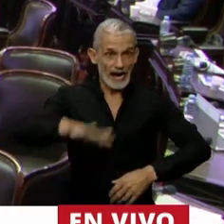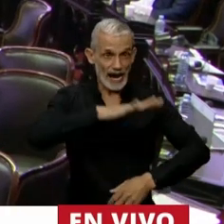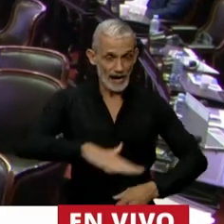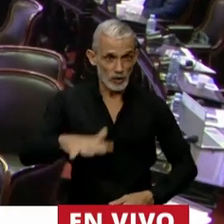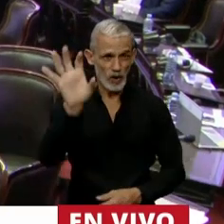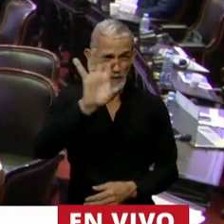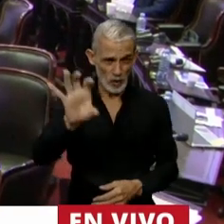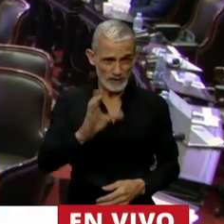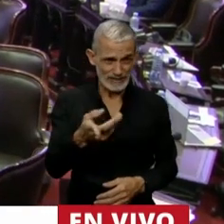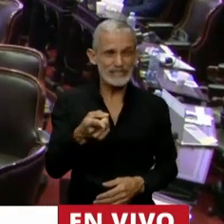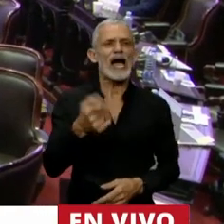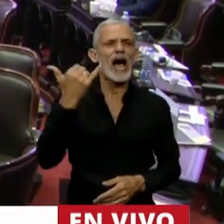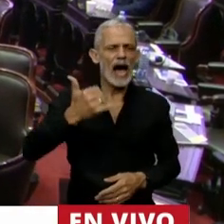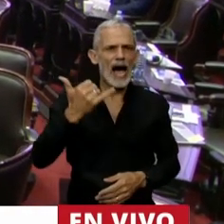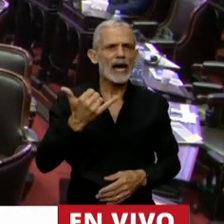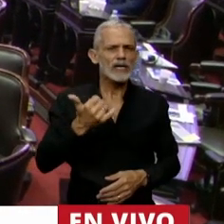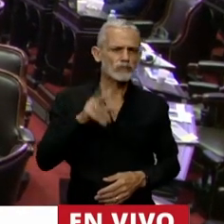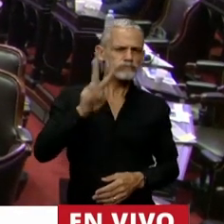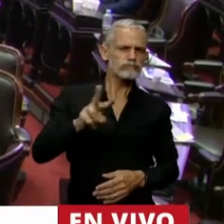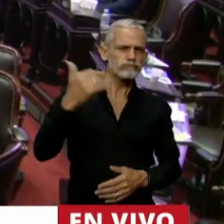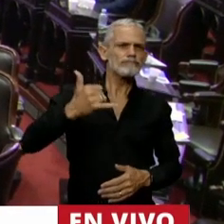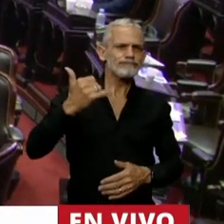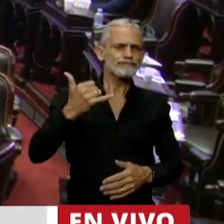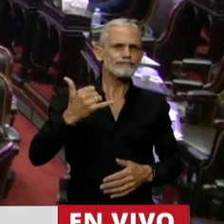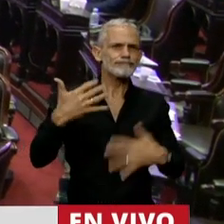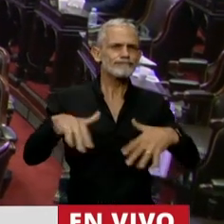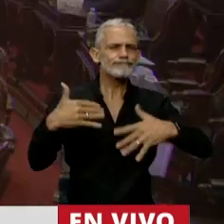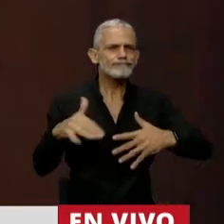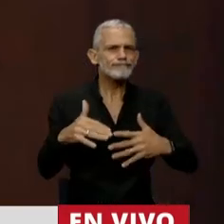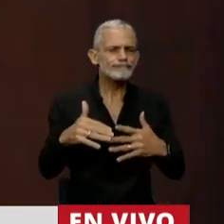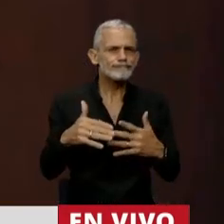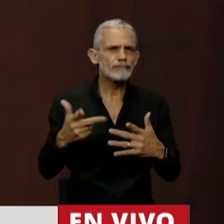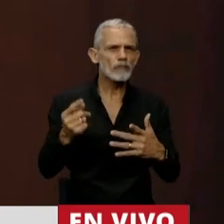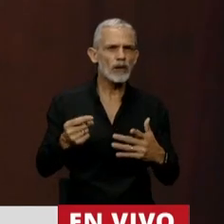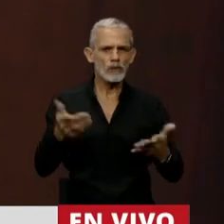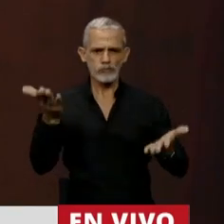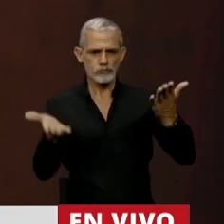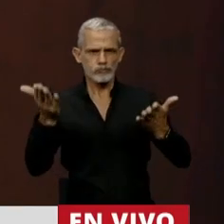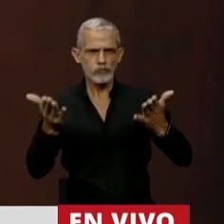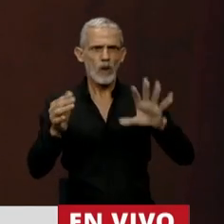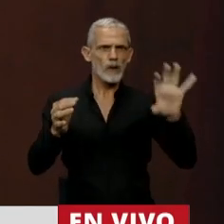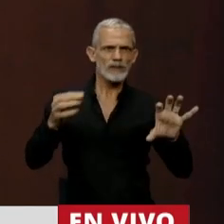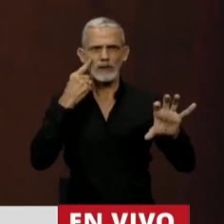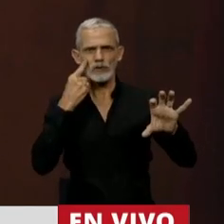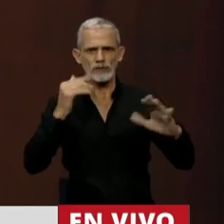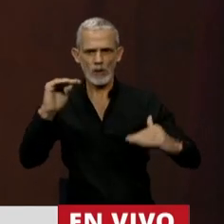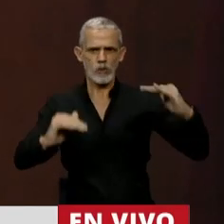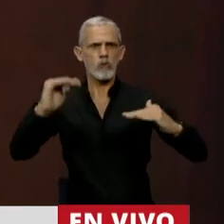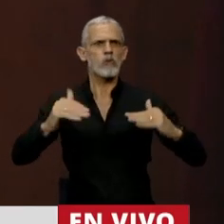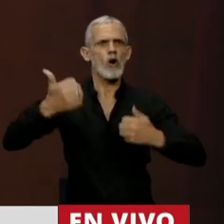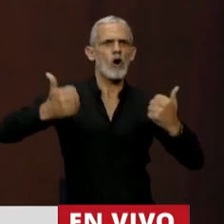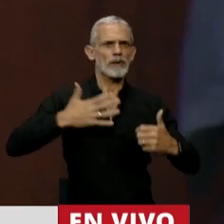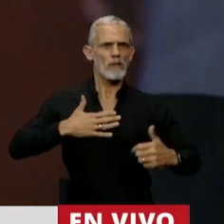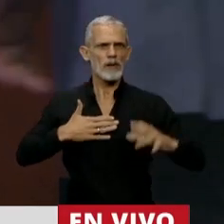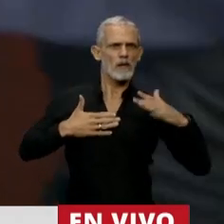se advierte aún una superposición de facultades entre la provincia y los municipios. Y